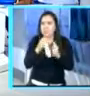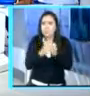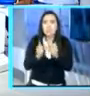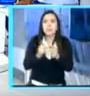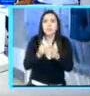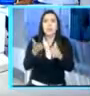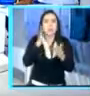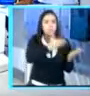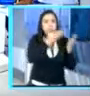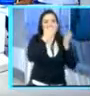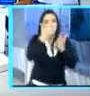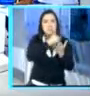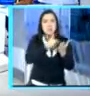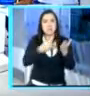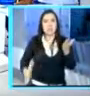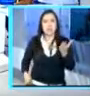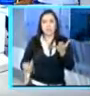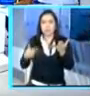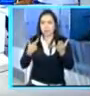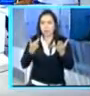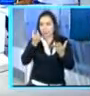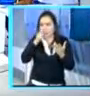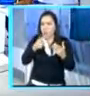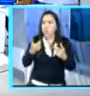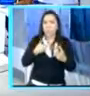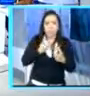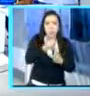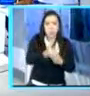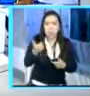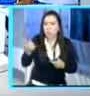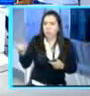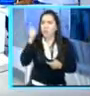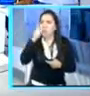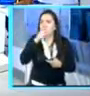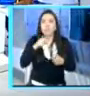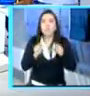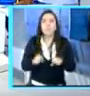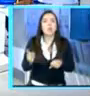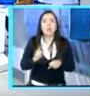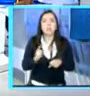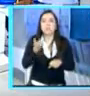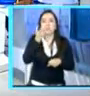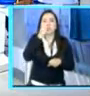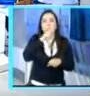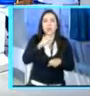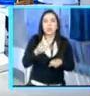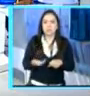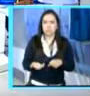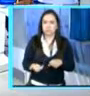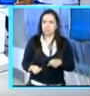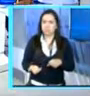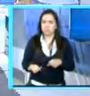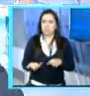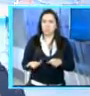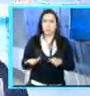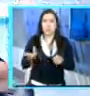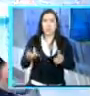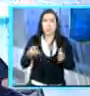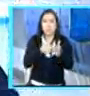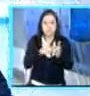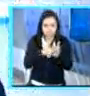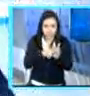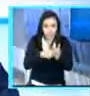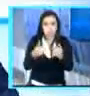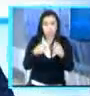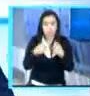positiva o, sencillamente, si no se toman las medidas necesarias, esto puede venir a ser algo muy delicado? Bueno, yo creo que la línea basal